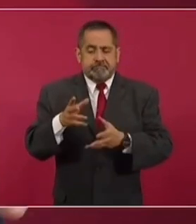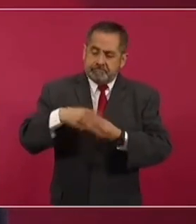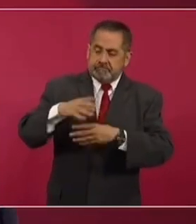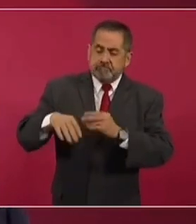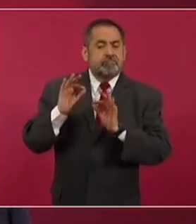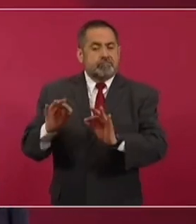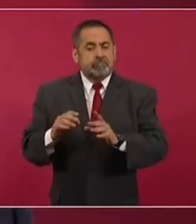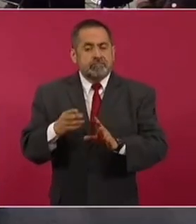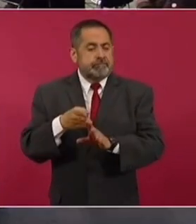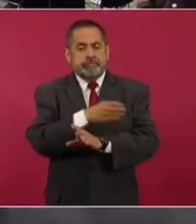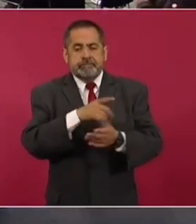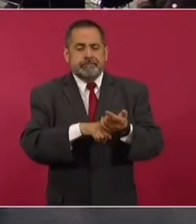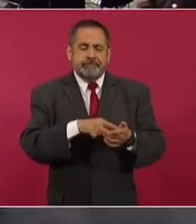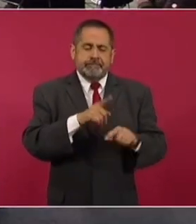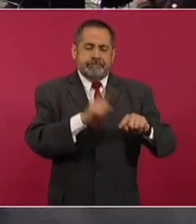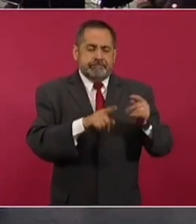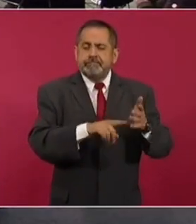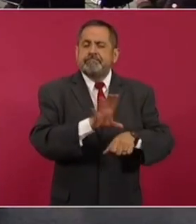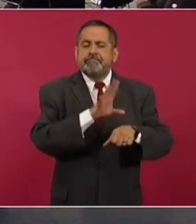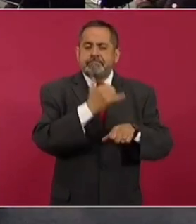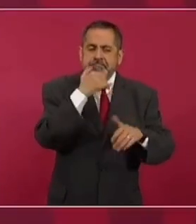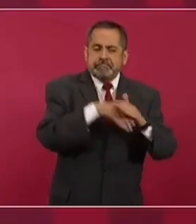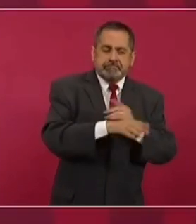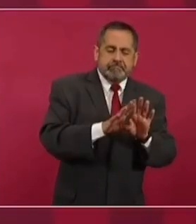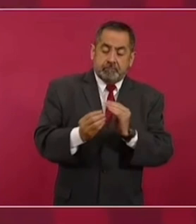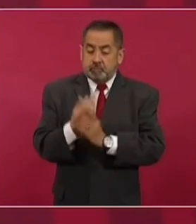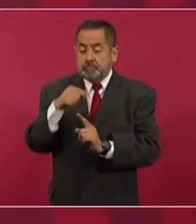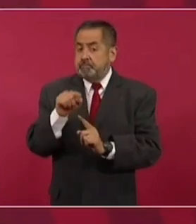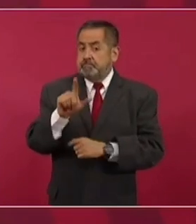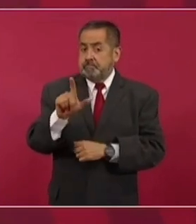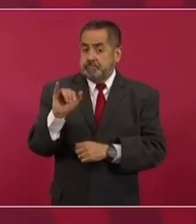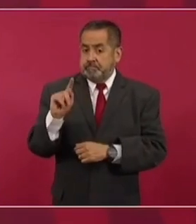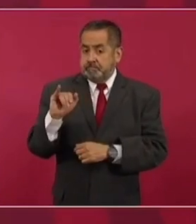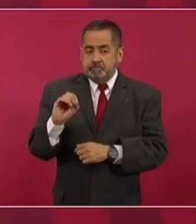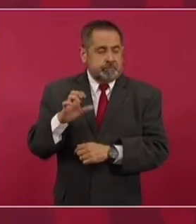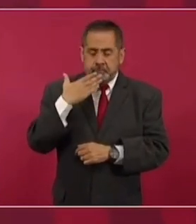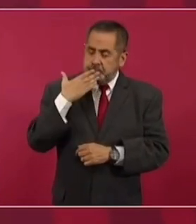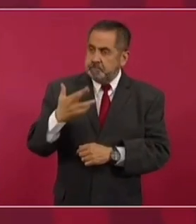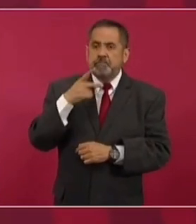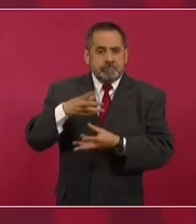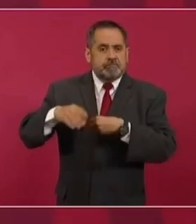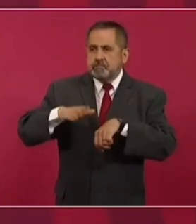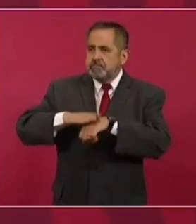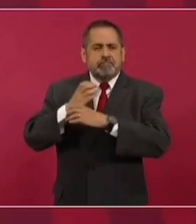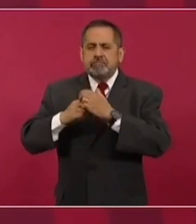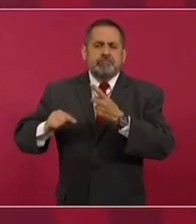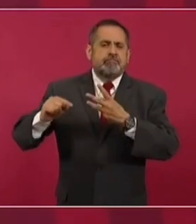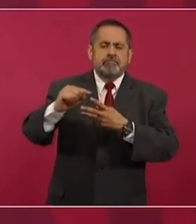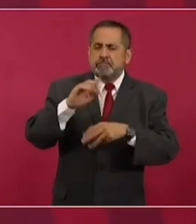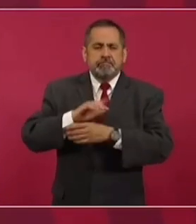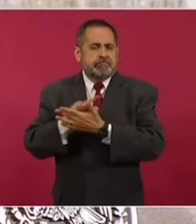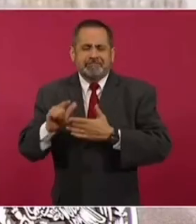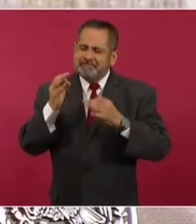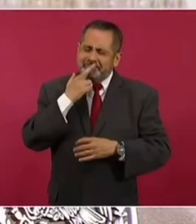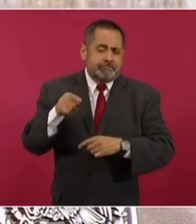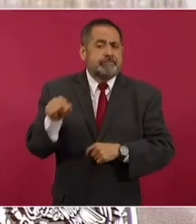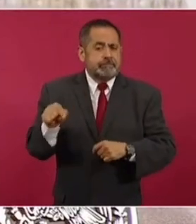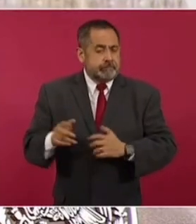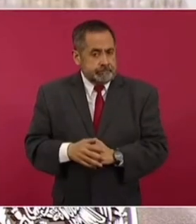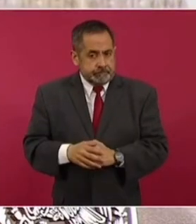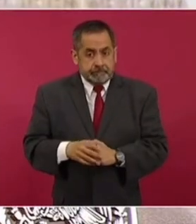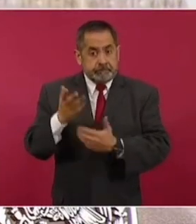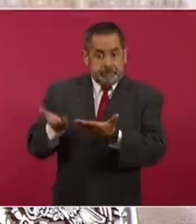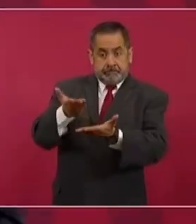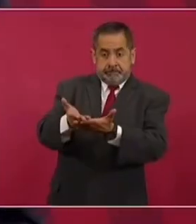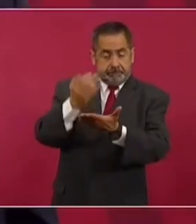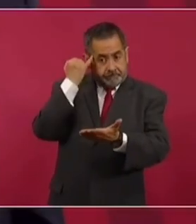las energías fósiles se requiere de litio. Y es algo importante. Esto está